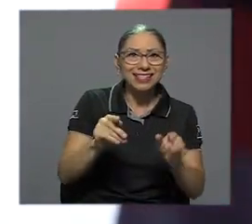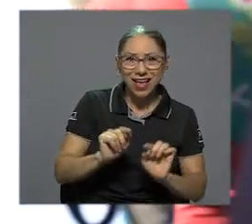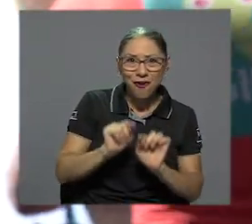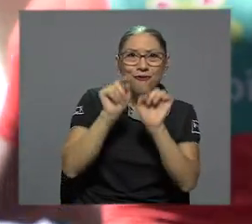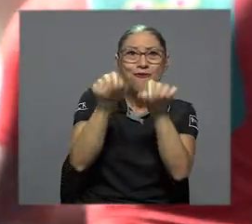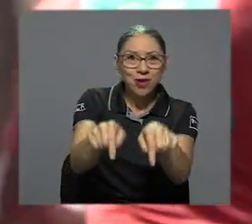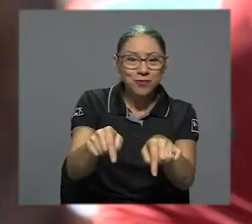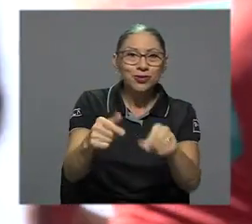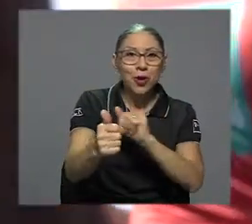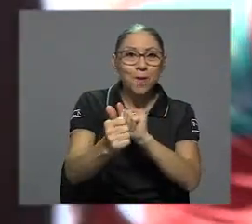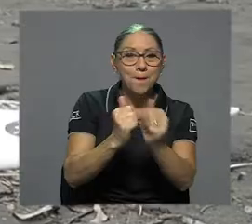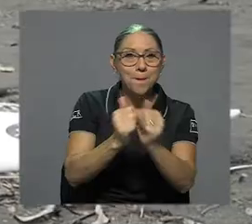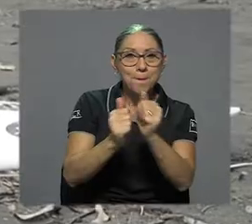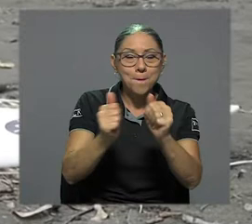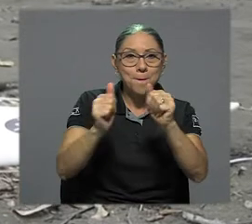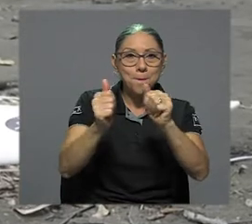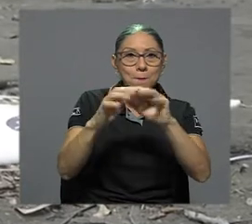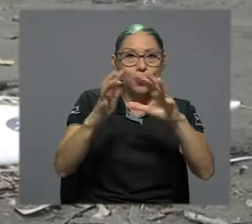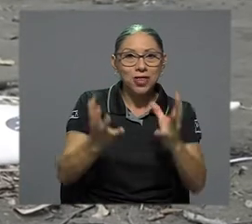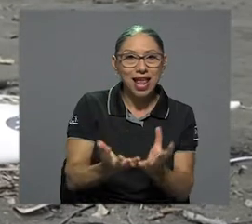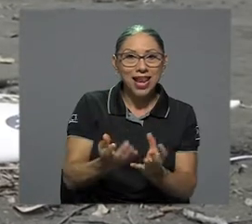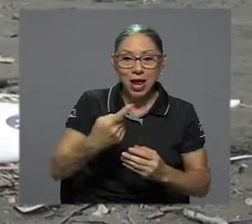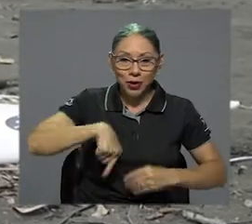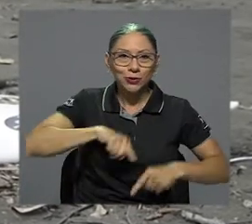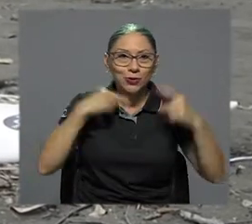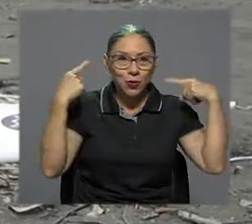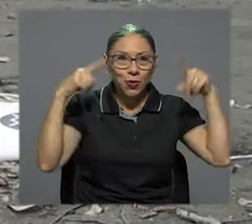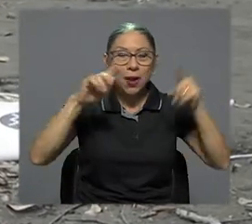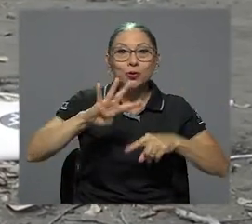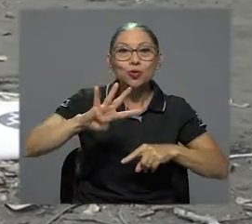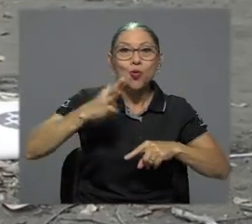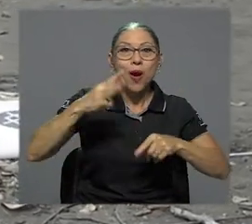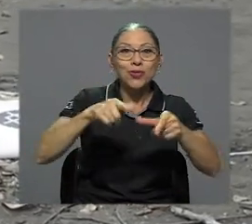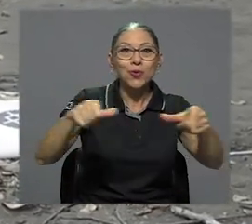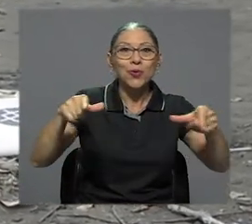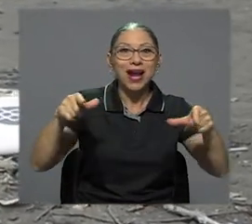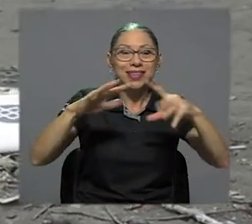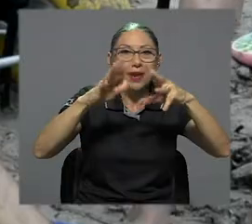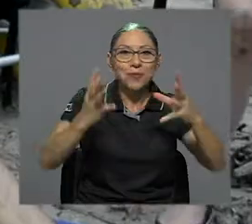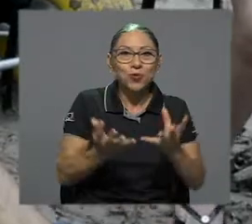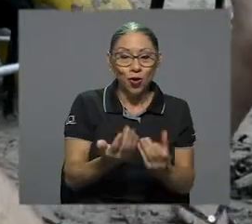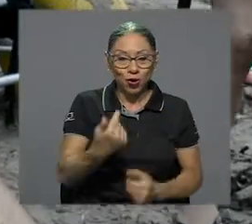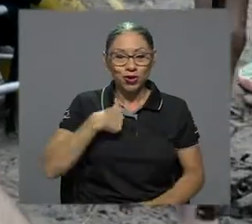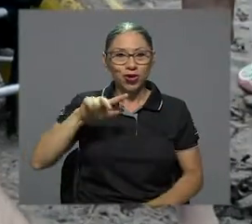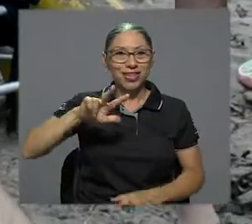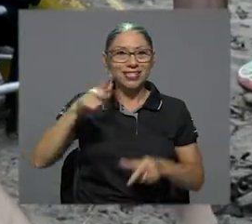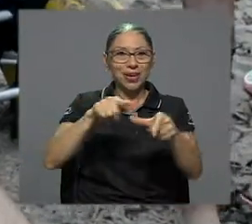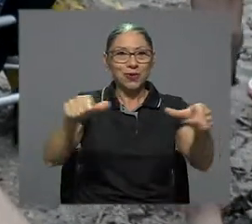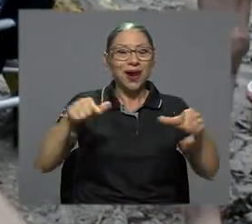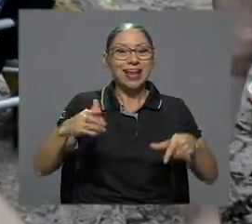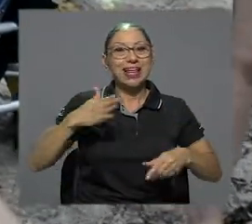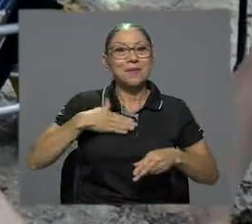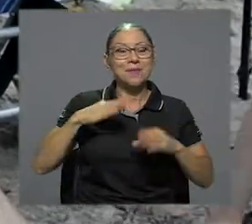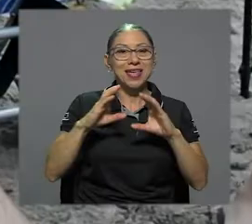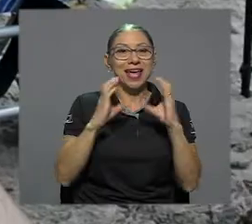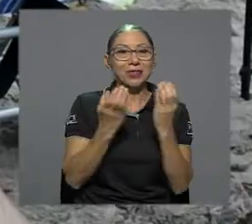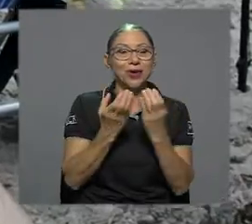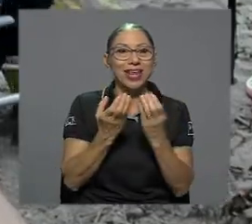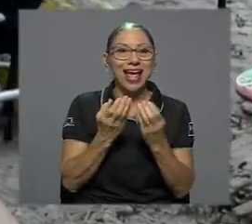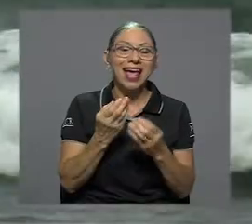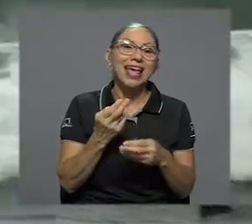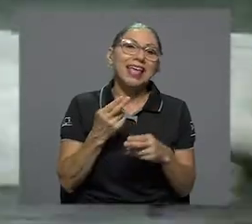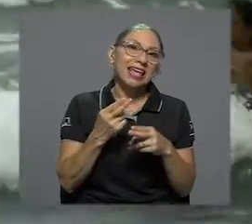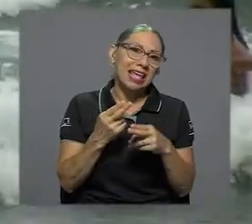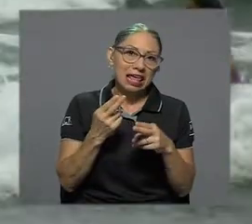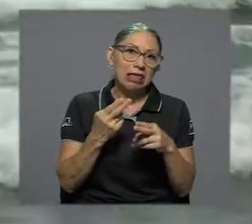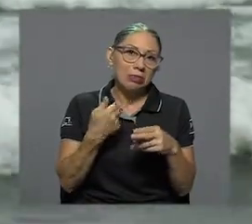a competir en este mundial y logramos un cuarto lugar del mundo. Y yo quedé en tercer lugar, en mi categoría, que